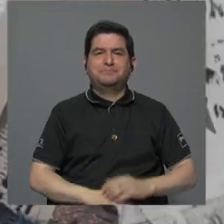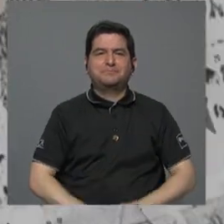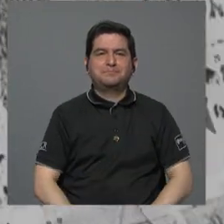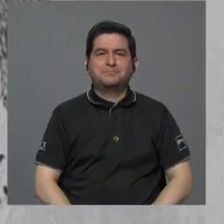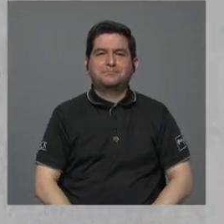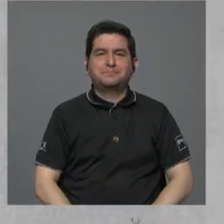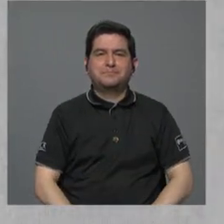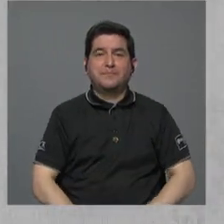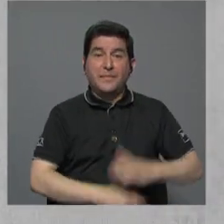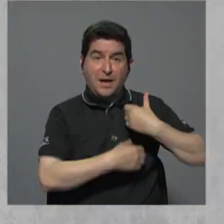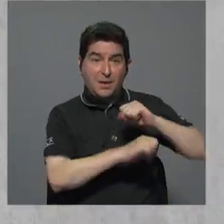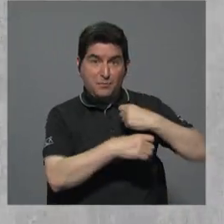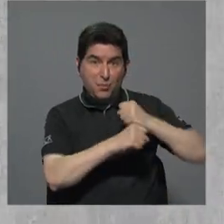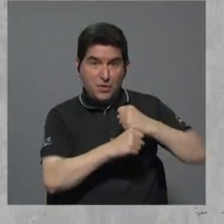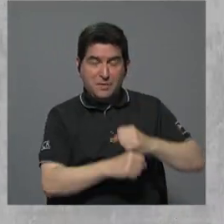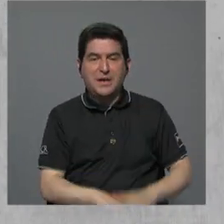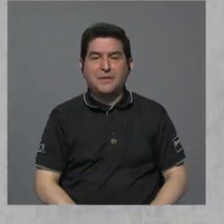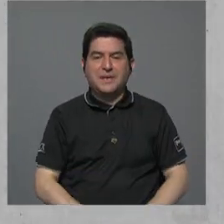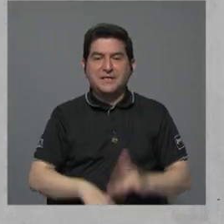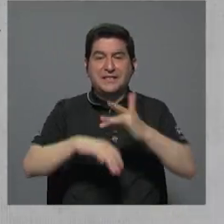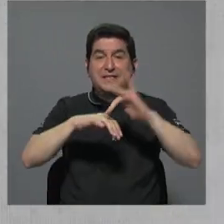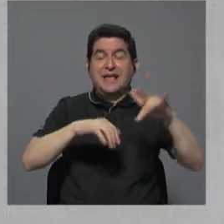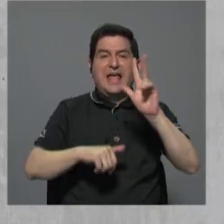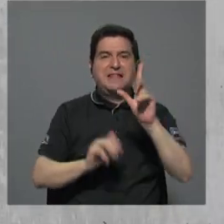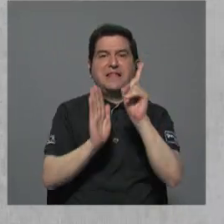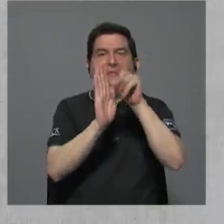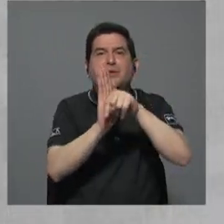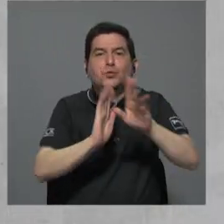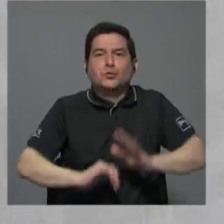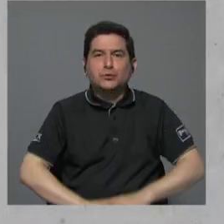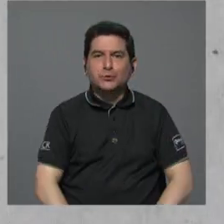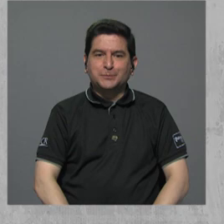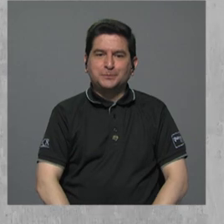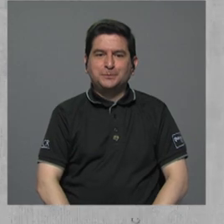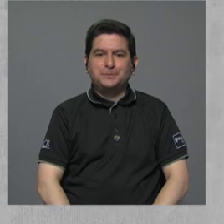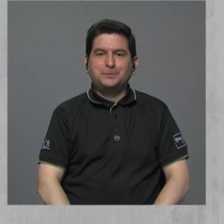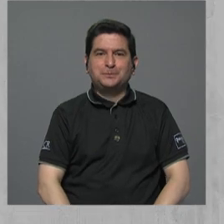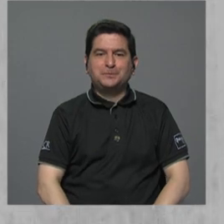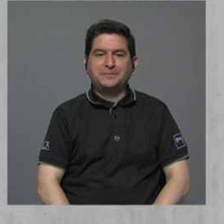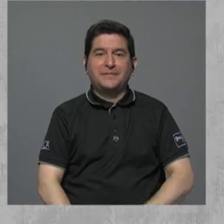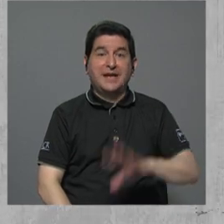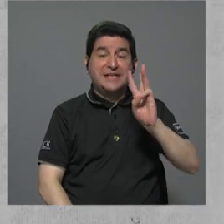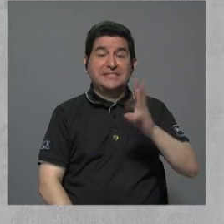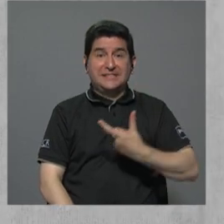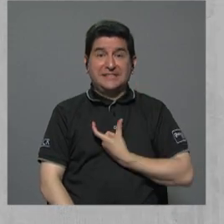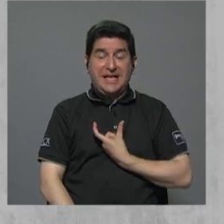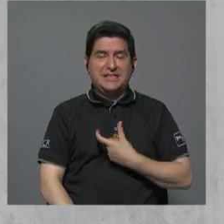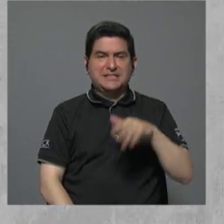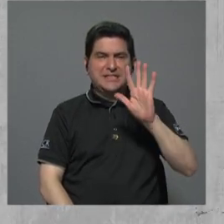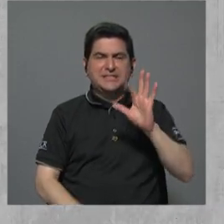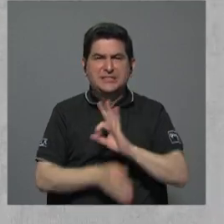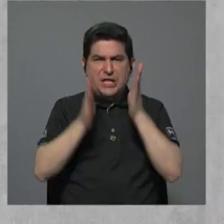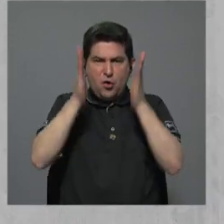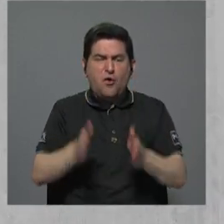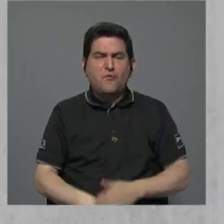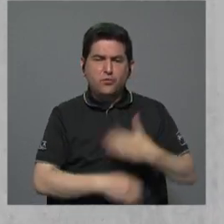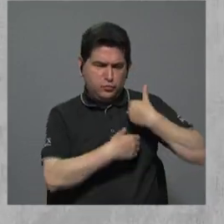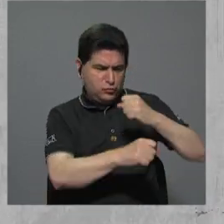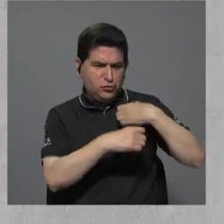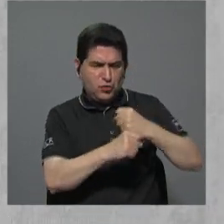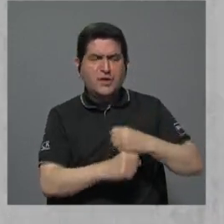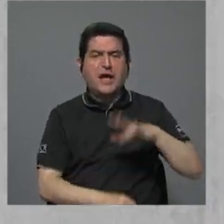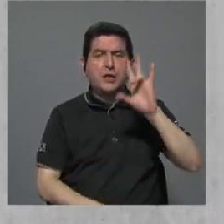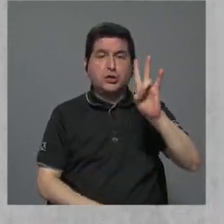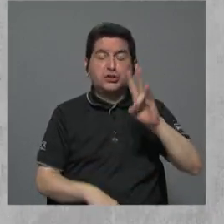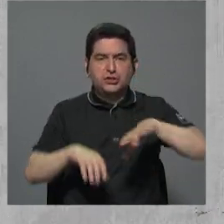Las municipalidades de Diamante en tres minutos Seis alcaldes y cinco funcionarios municipales de